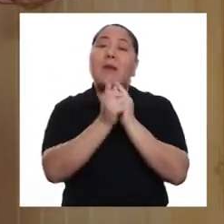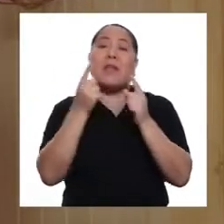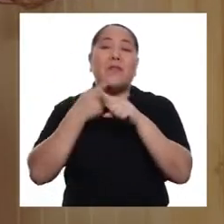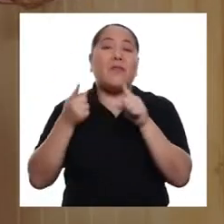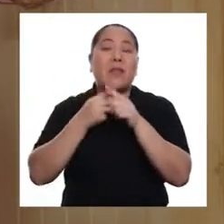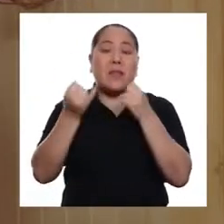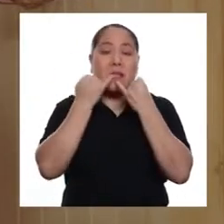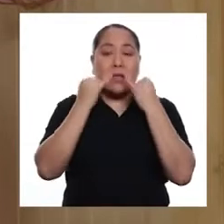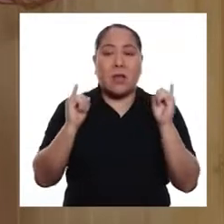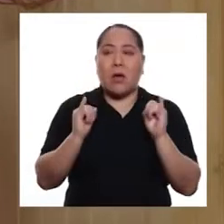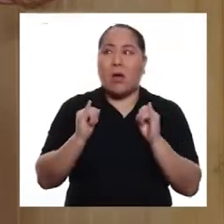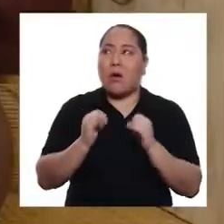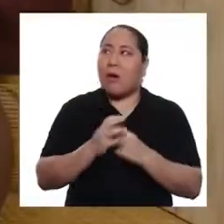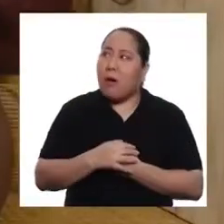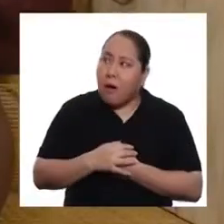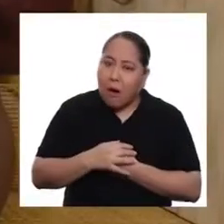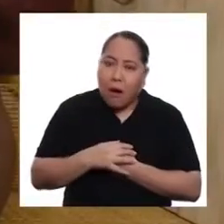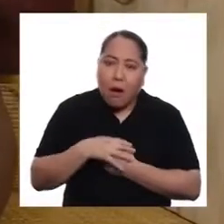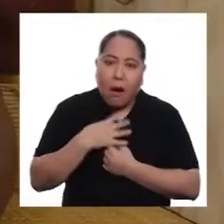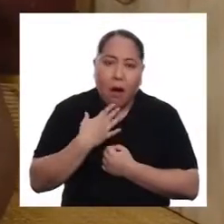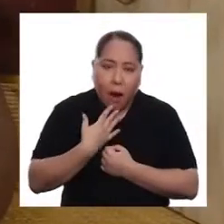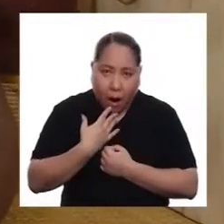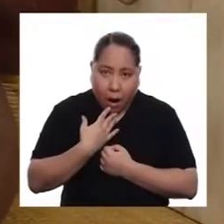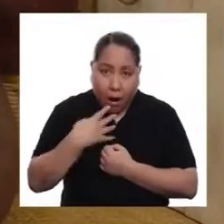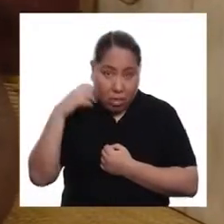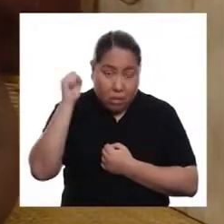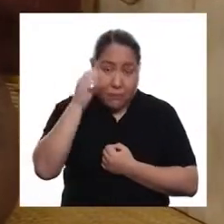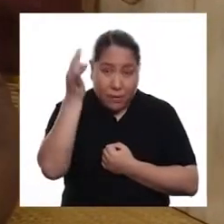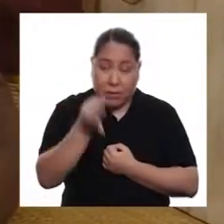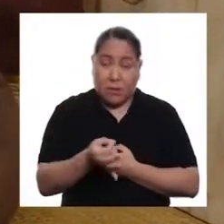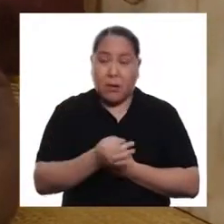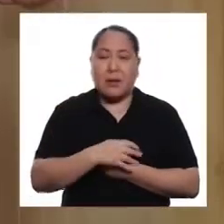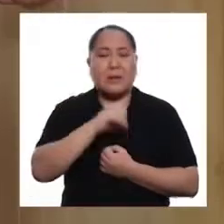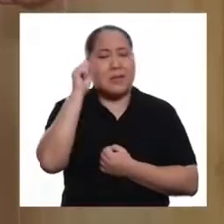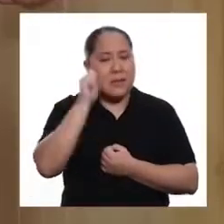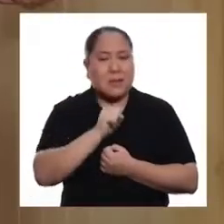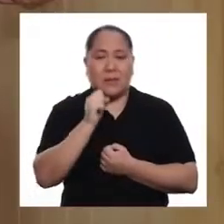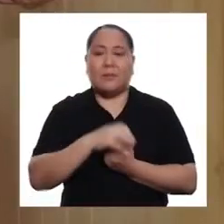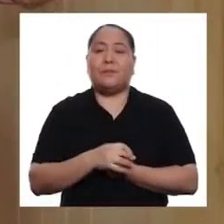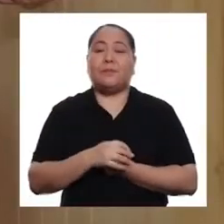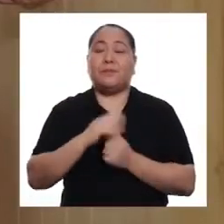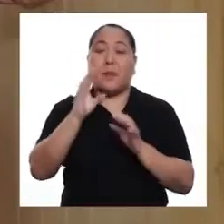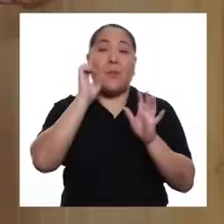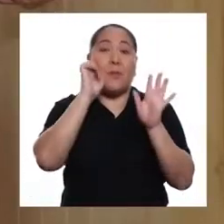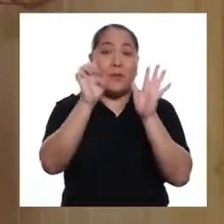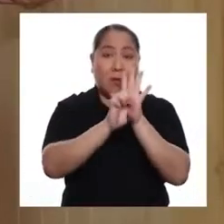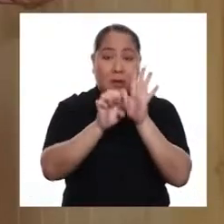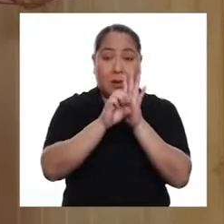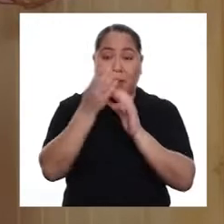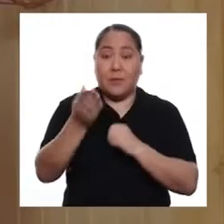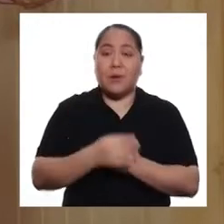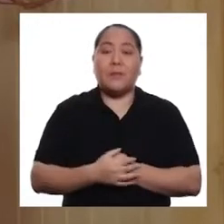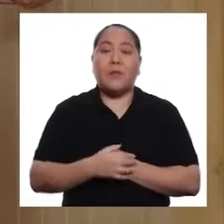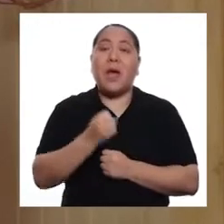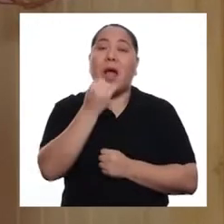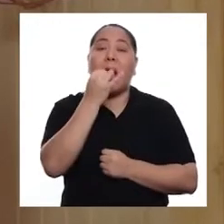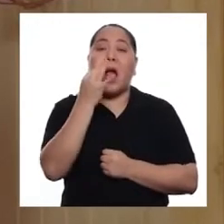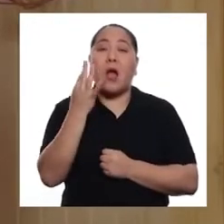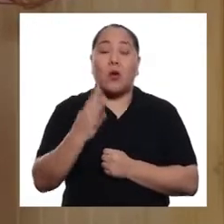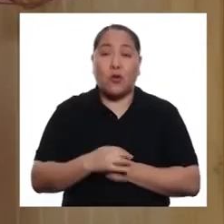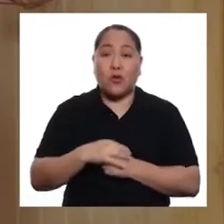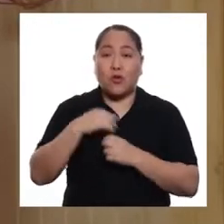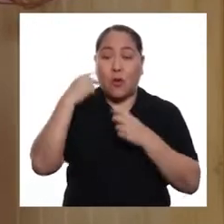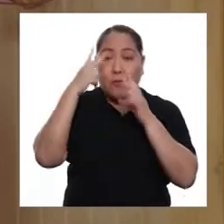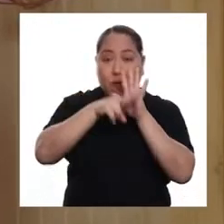diferentes idiomas. ¡Oh! ¿De verdad? ¡Claro! Por ejemplo, hay